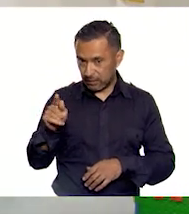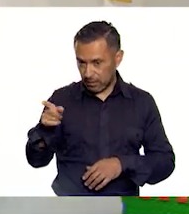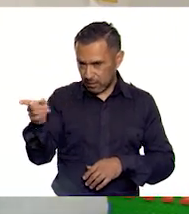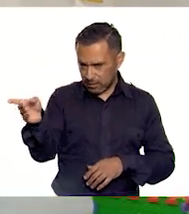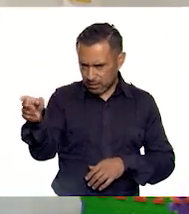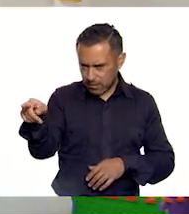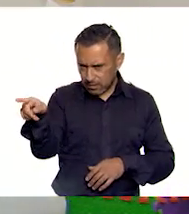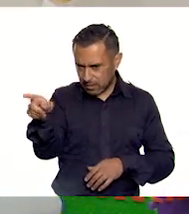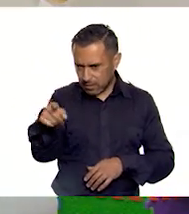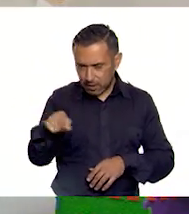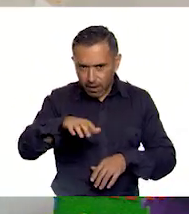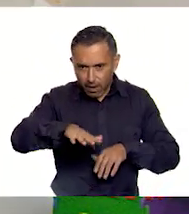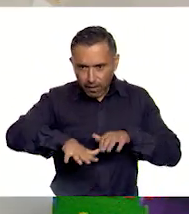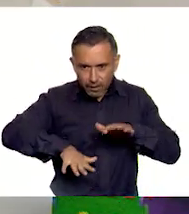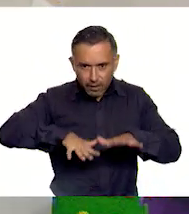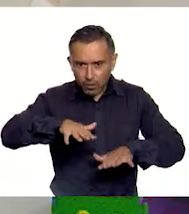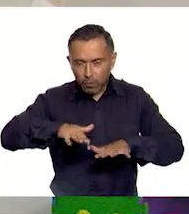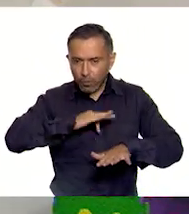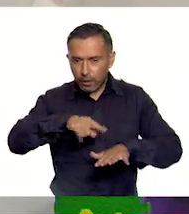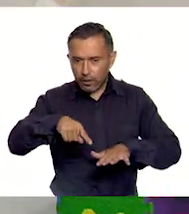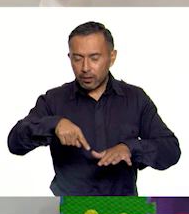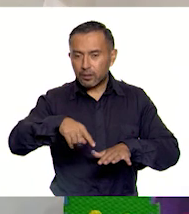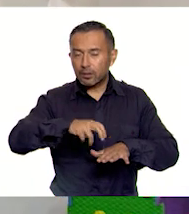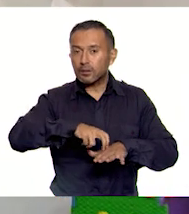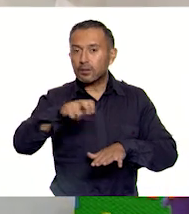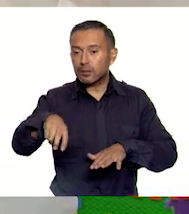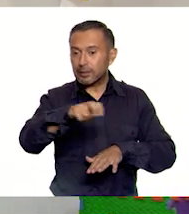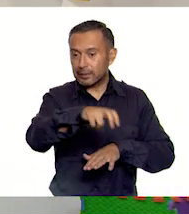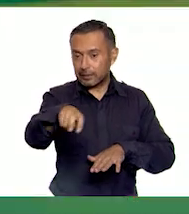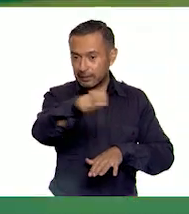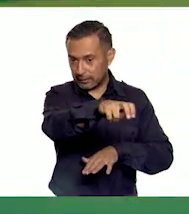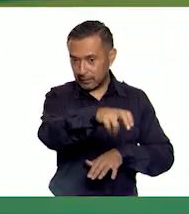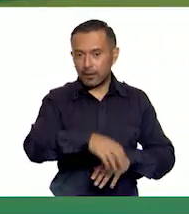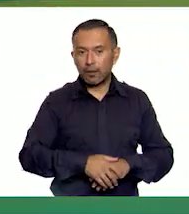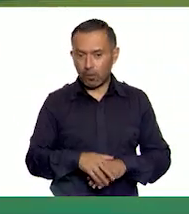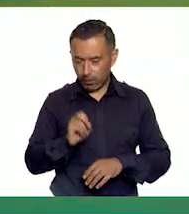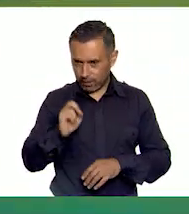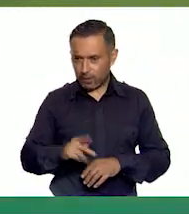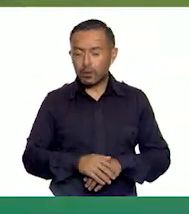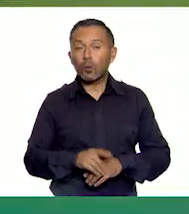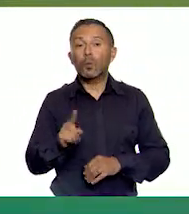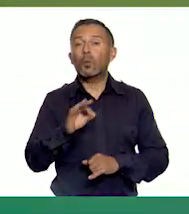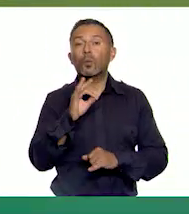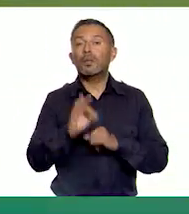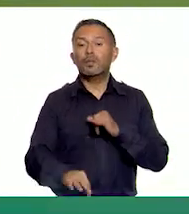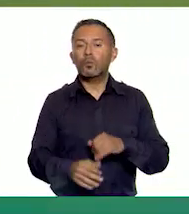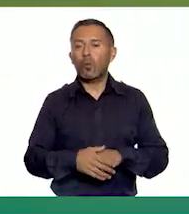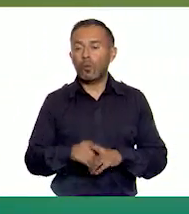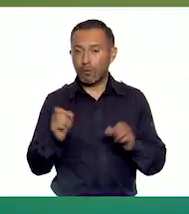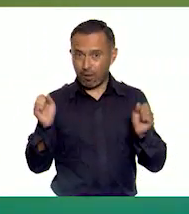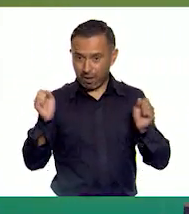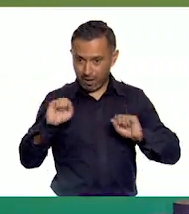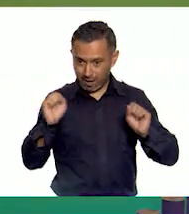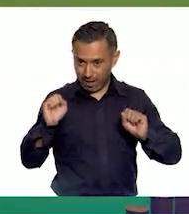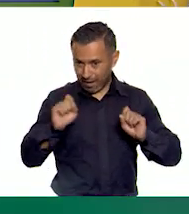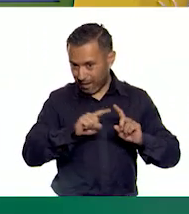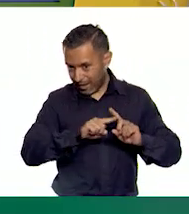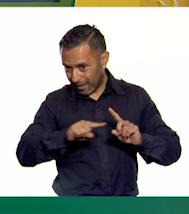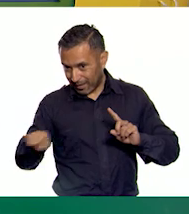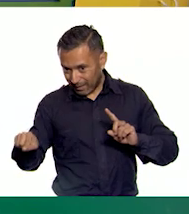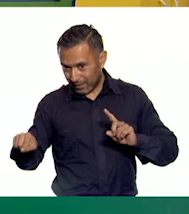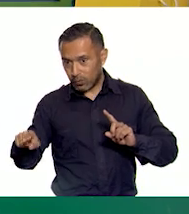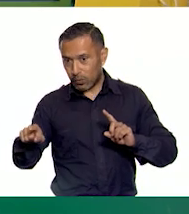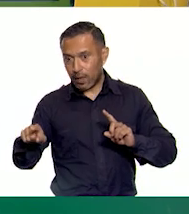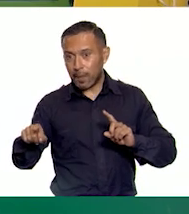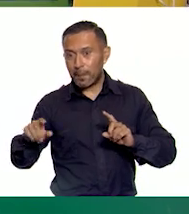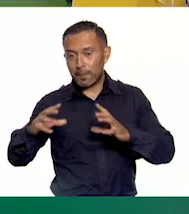diagonal, aquí podríamos saltar en zigzag. Ok, y finalmente podríamos correr hasta este espacio, tomar una